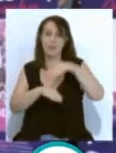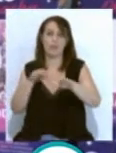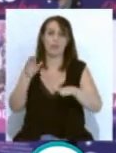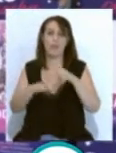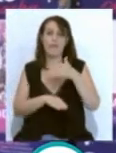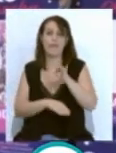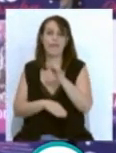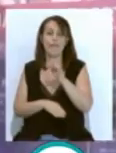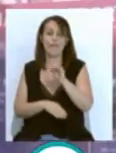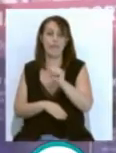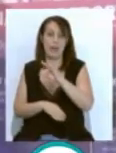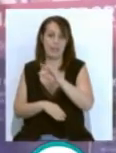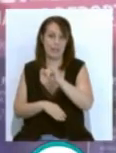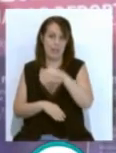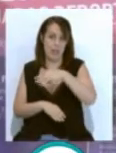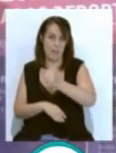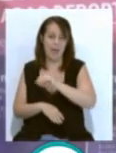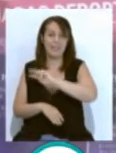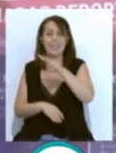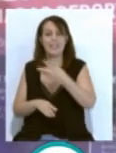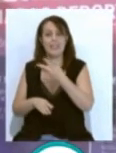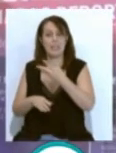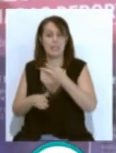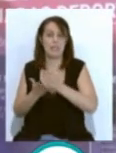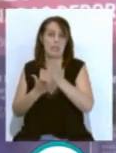Ayuso y la triatleta Eva Rodríguez.